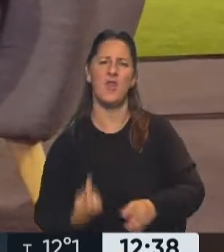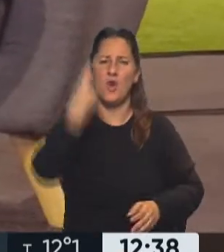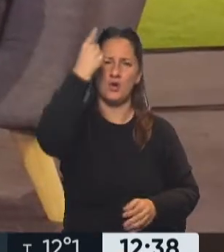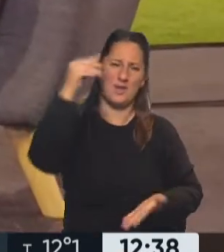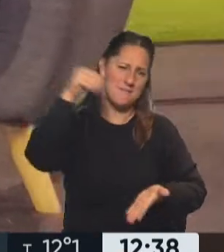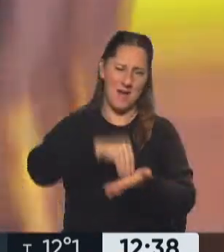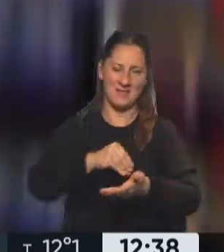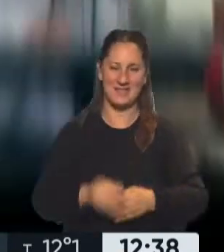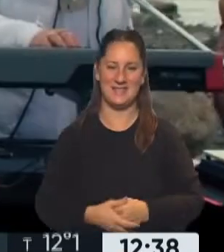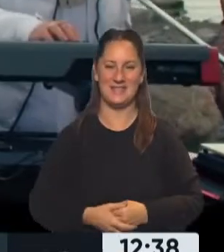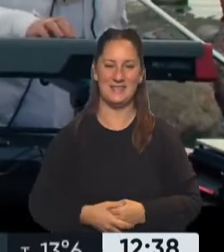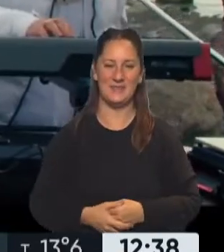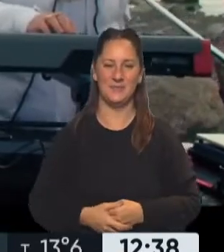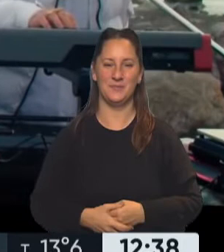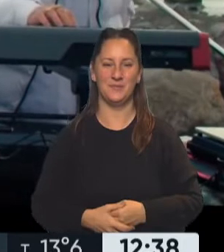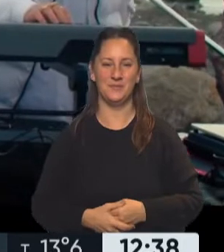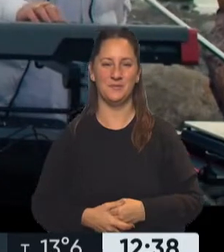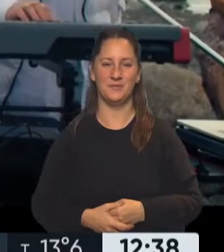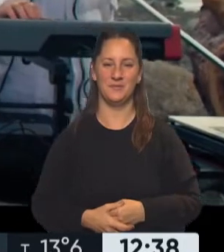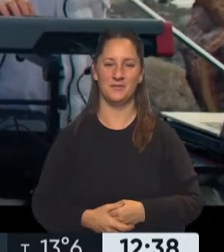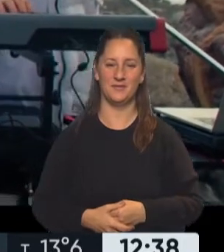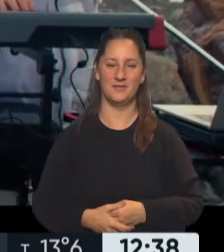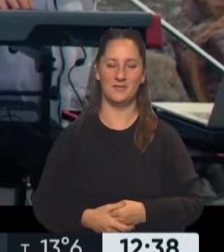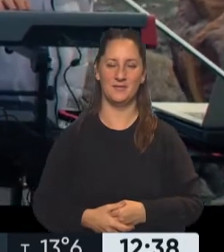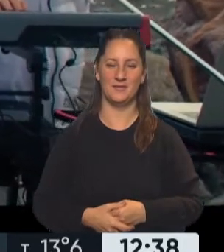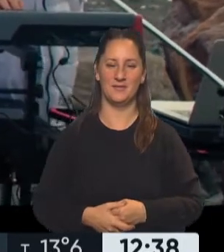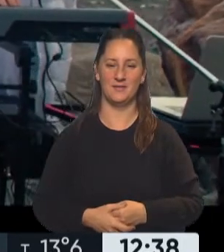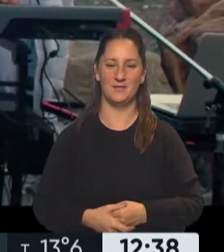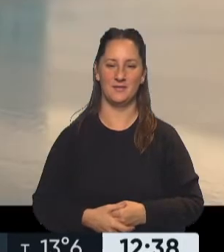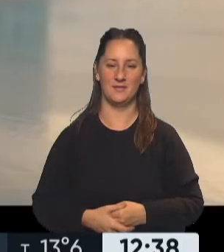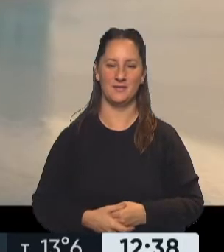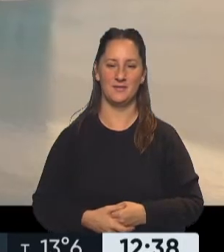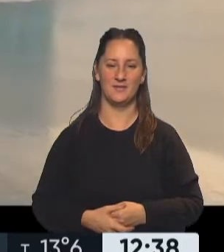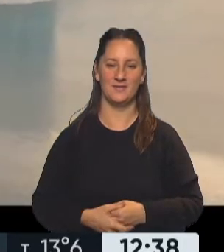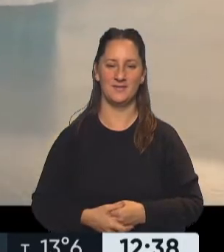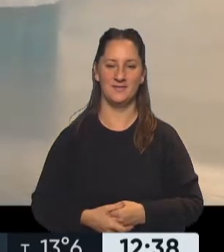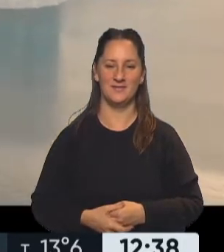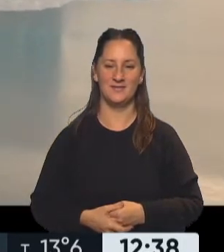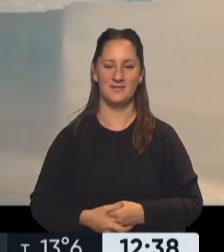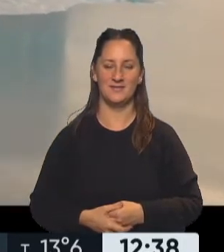Y más. Y más. Que nadie me fiche, estoy vendiendo todos los tickets.